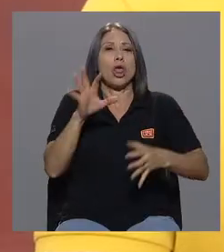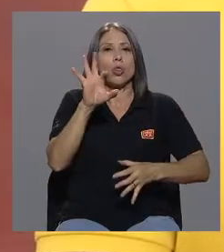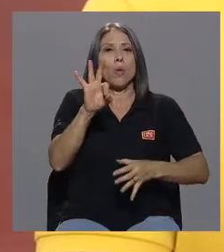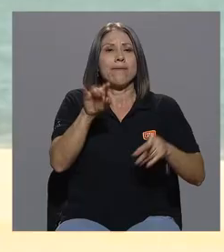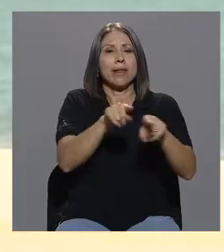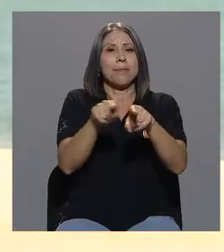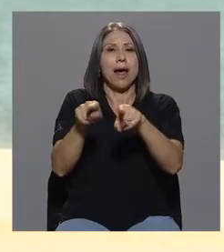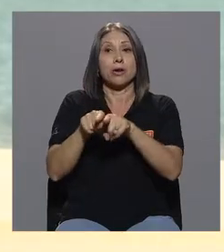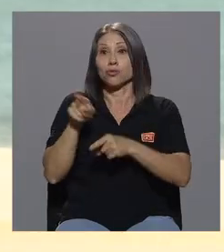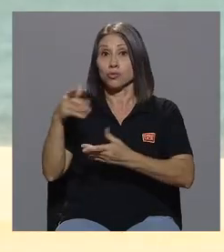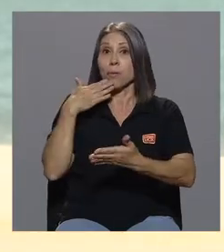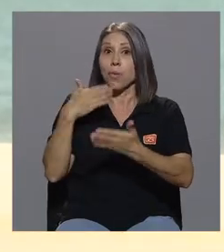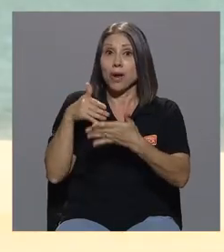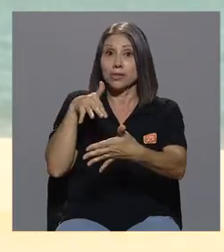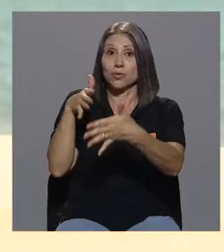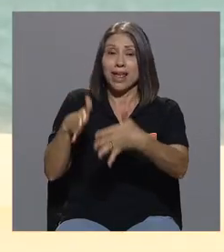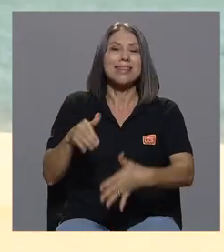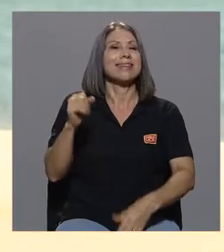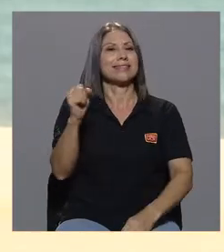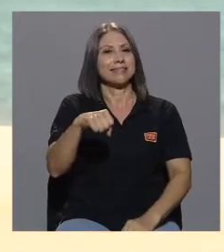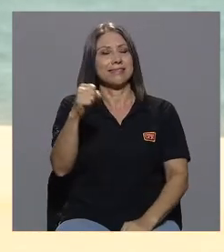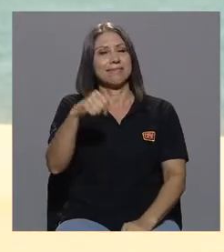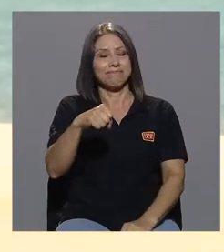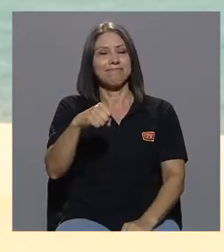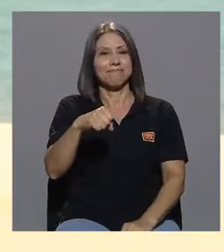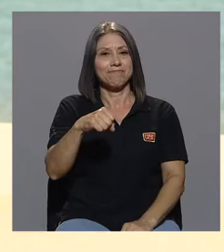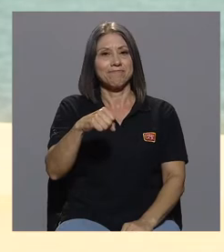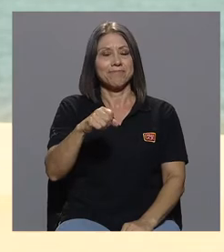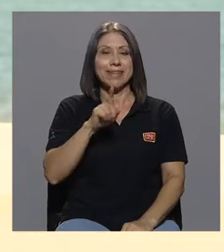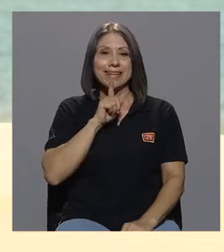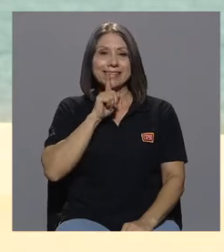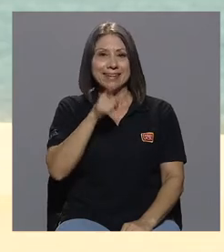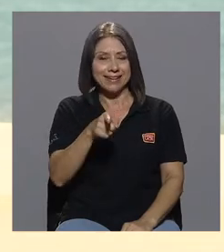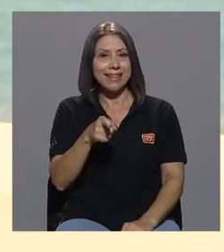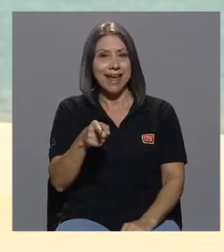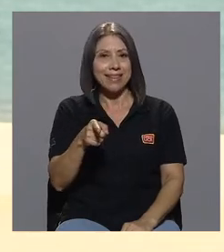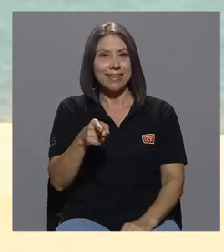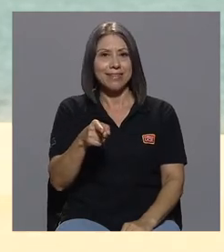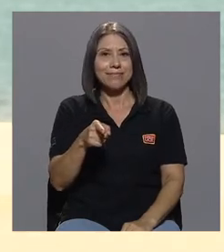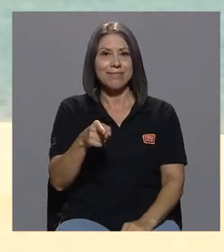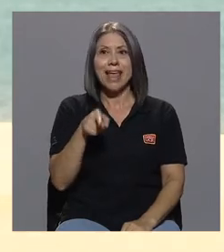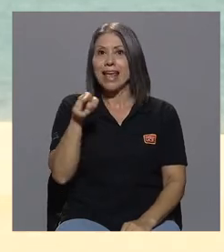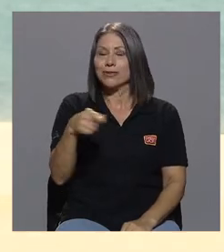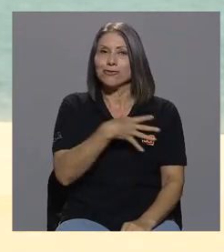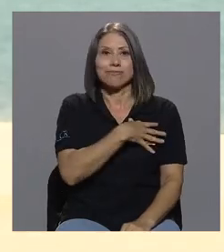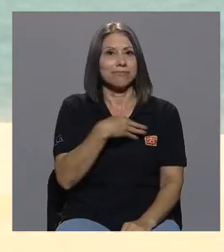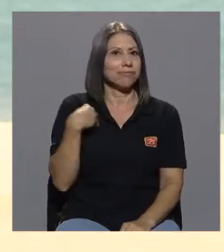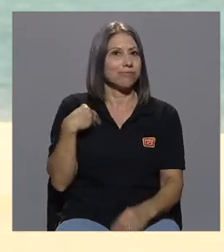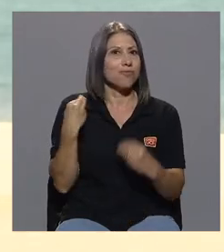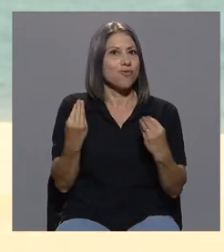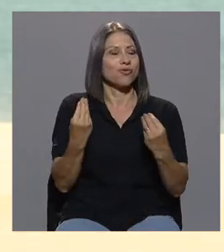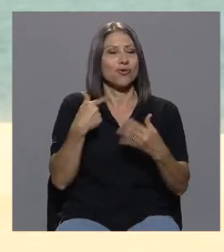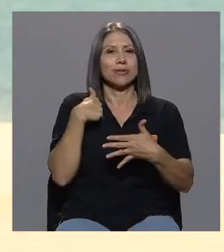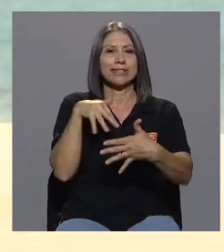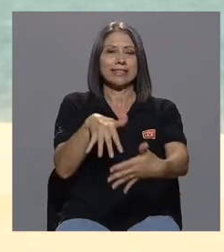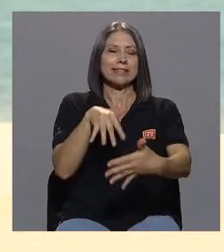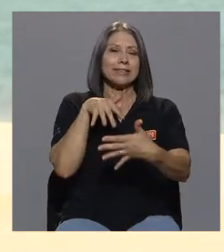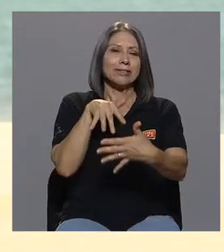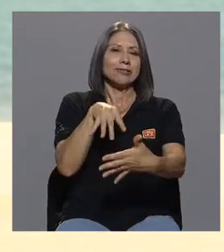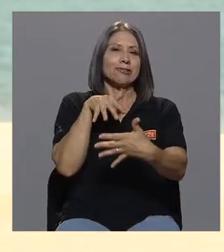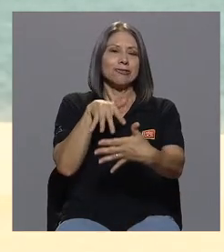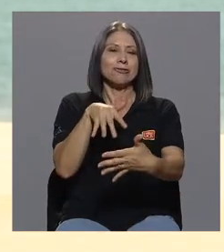estudiante, además, usted. Sí, en realidad, era mi fuerte, me gustaba mucho estudiar. De hecho,